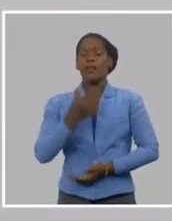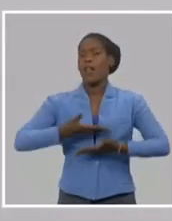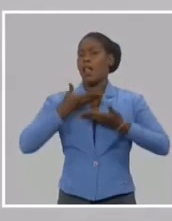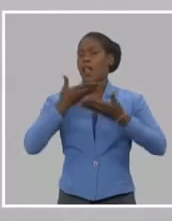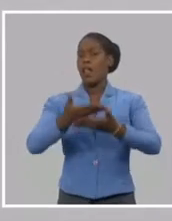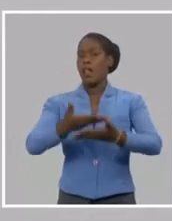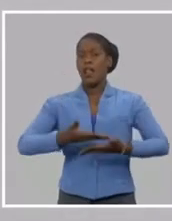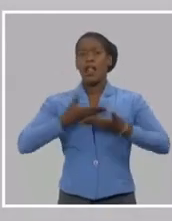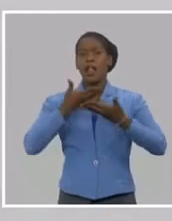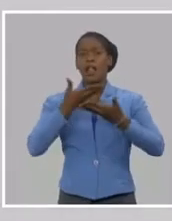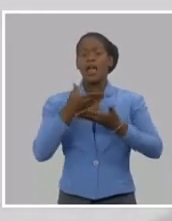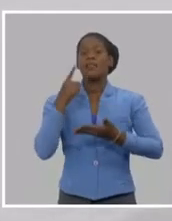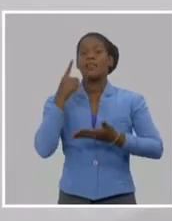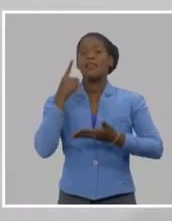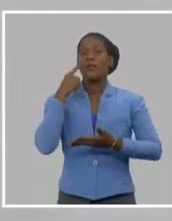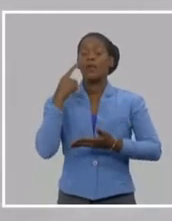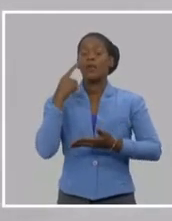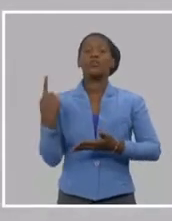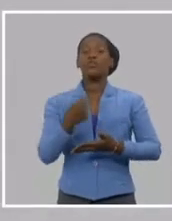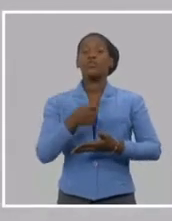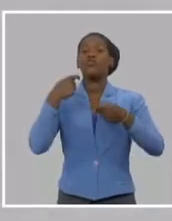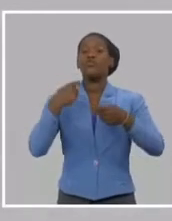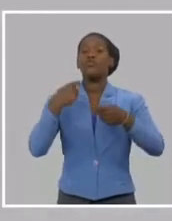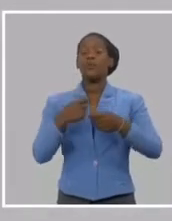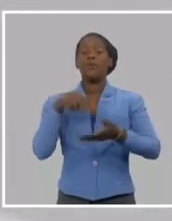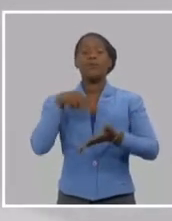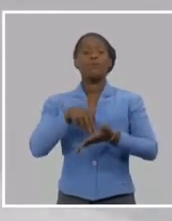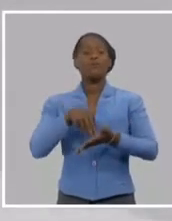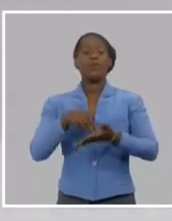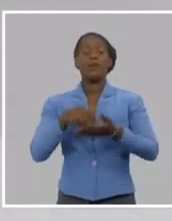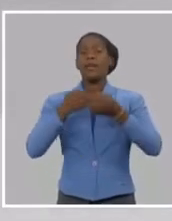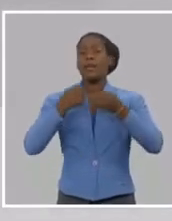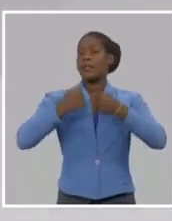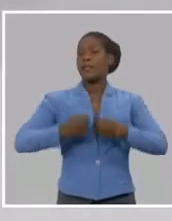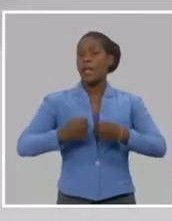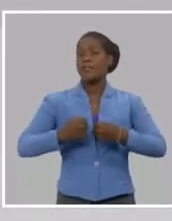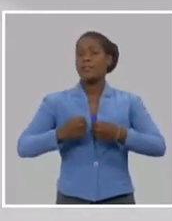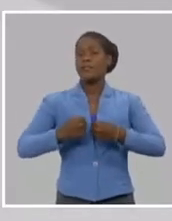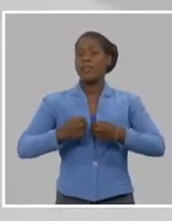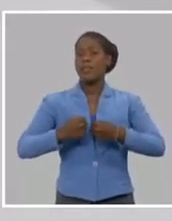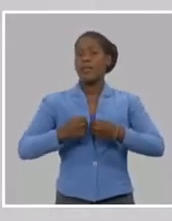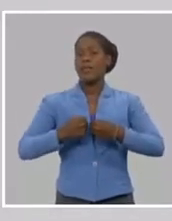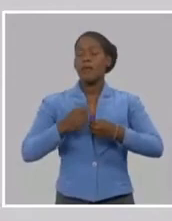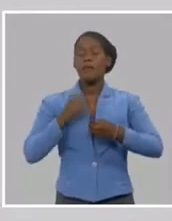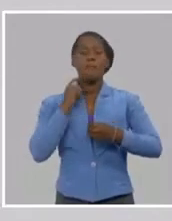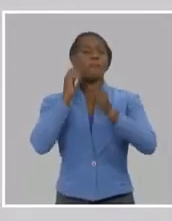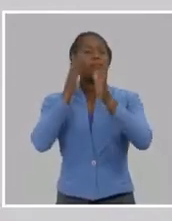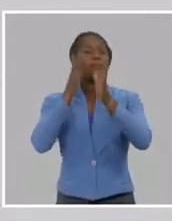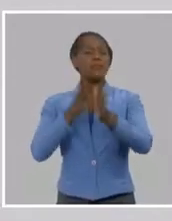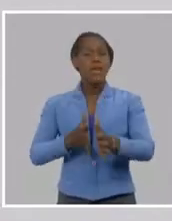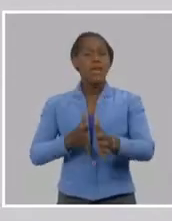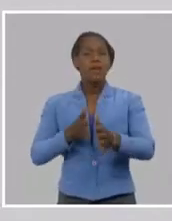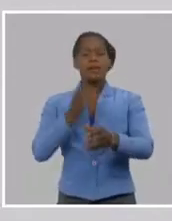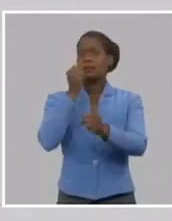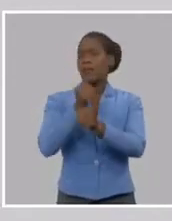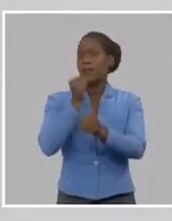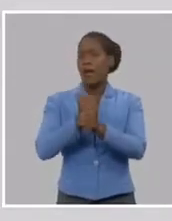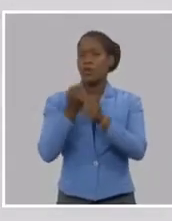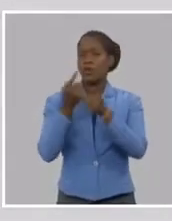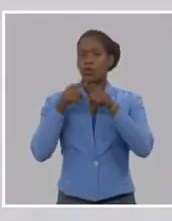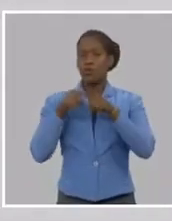no vamos a analizar aquí, en una postura, en contra de lo que quería Estados Unidos, que era armar, un bloque,